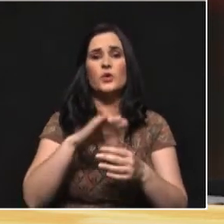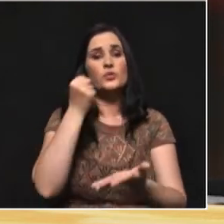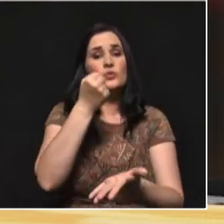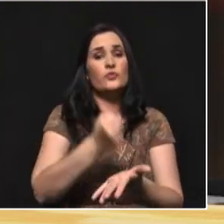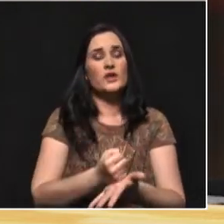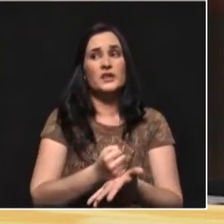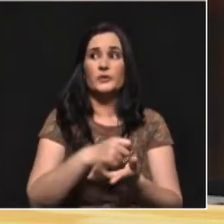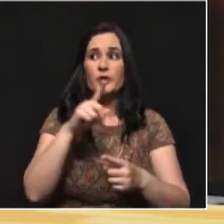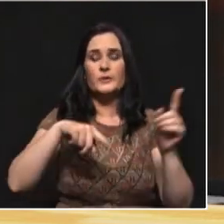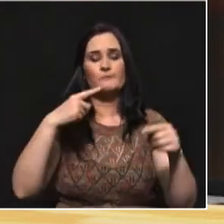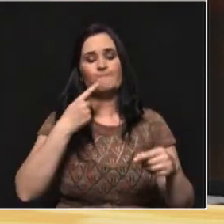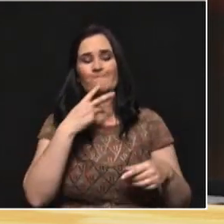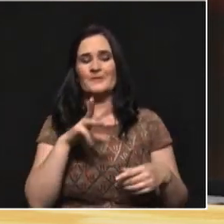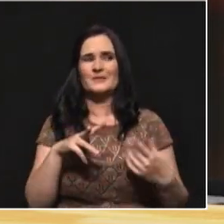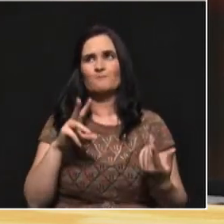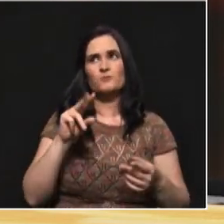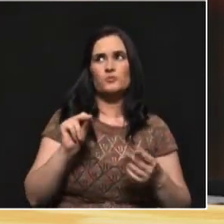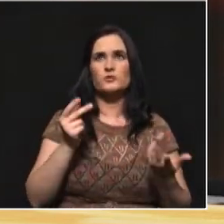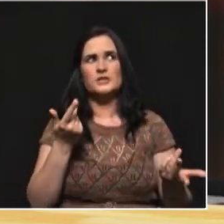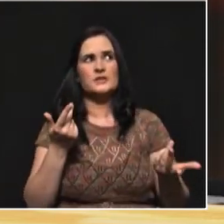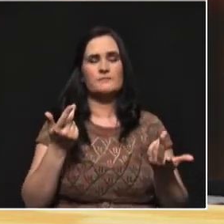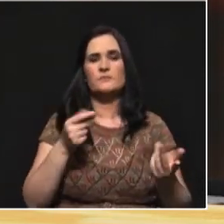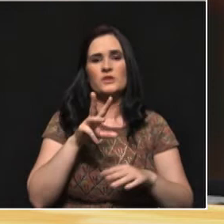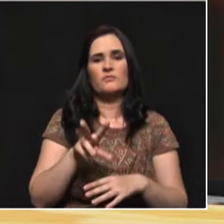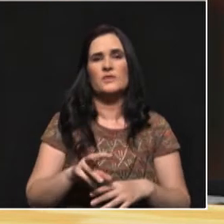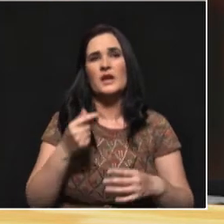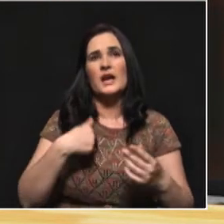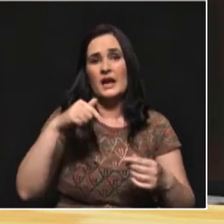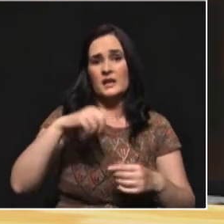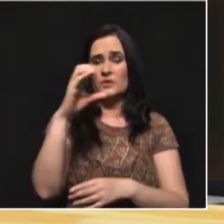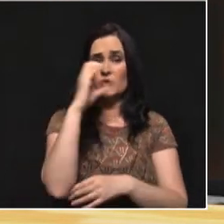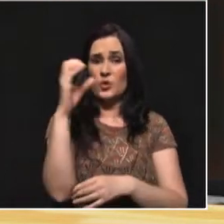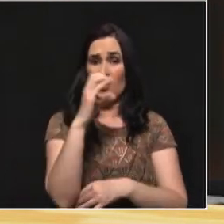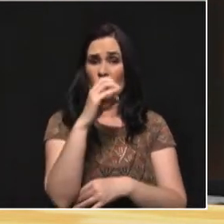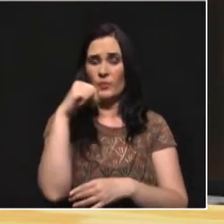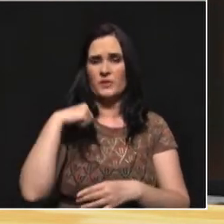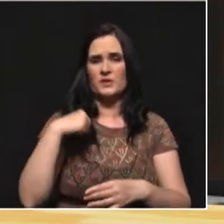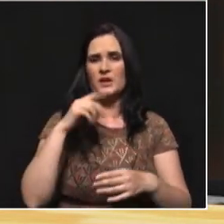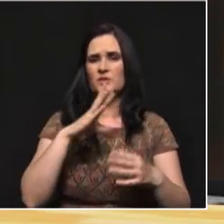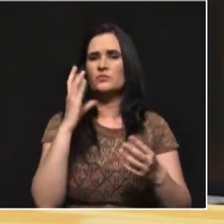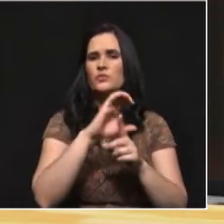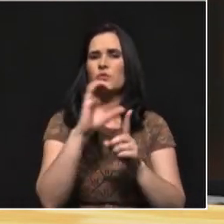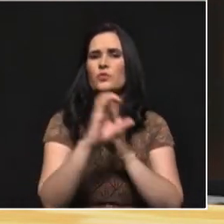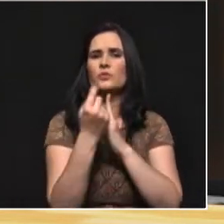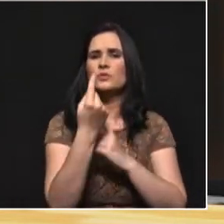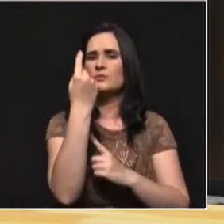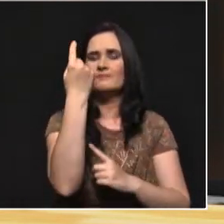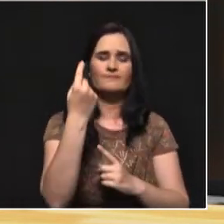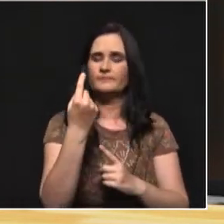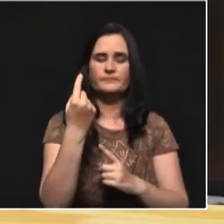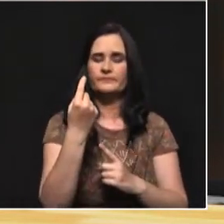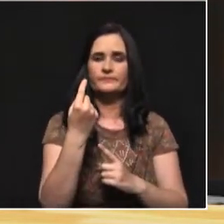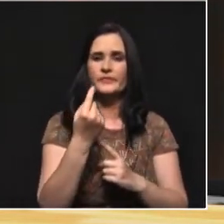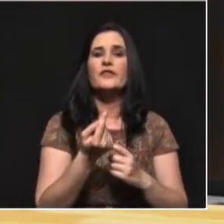Y la pregunta en nuestro caso es, ¿Colombia tiene una baja cultura política? ¿De qué va a servir con una baja